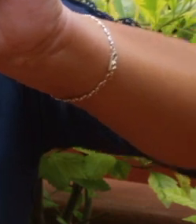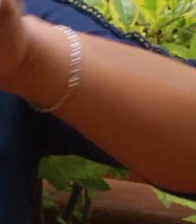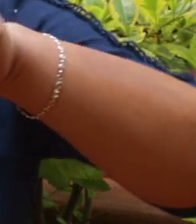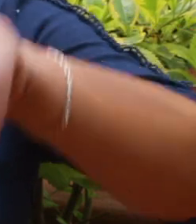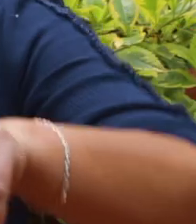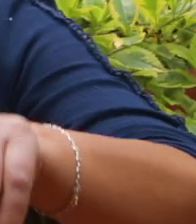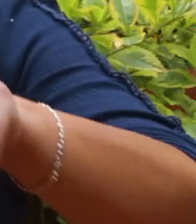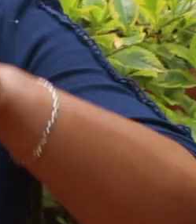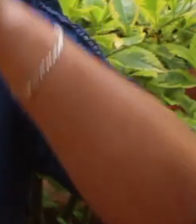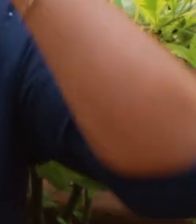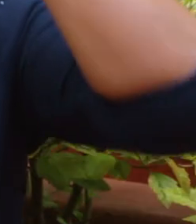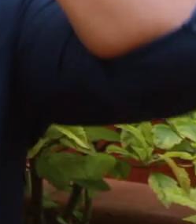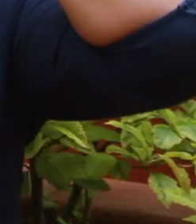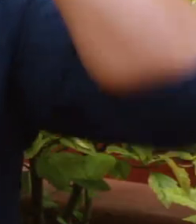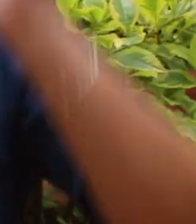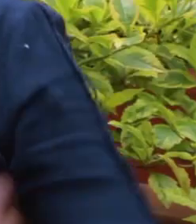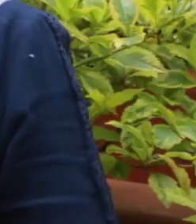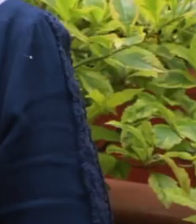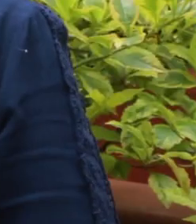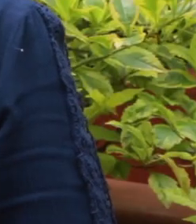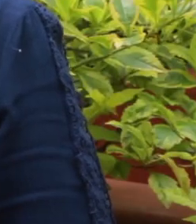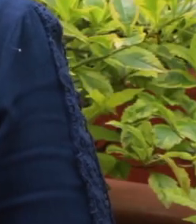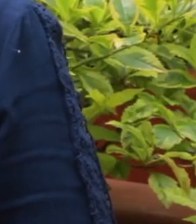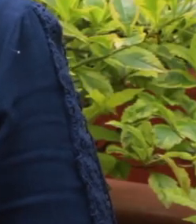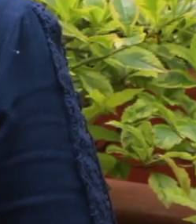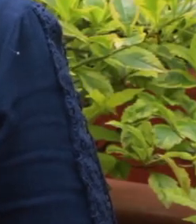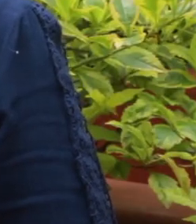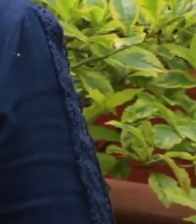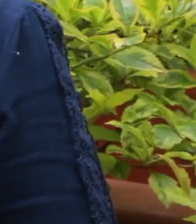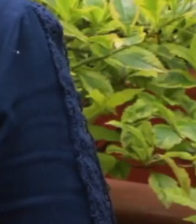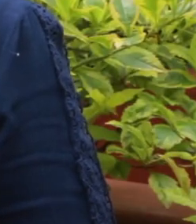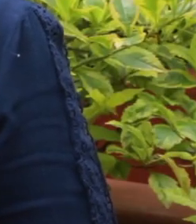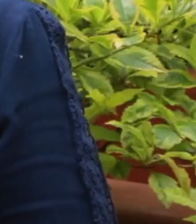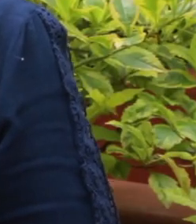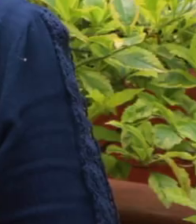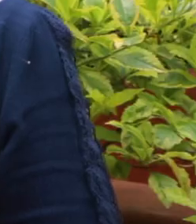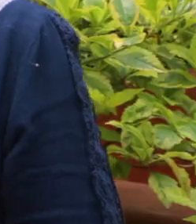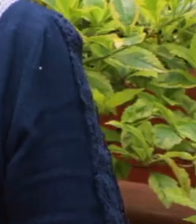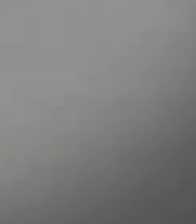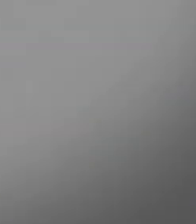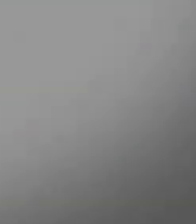Aquí enfrente y aquí en México, en lengua de señas mexicanas, pues es aquí, es en el corazón.